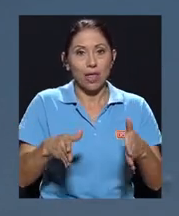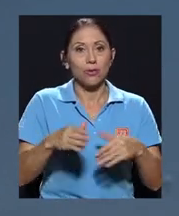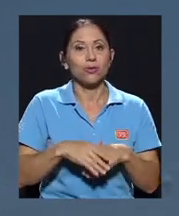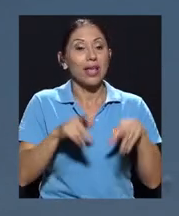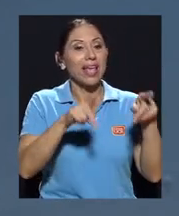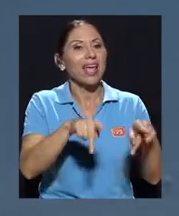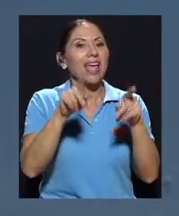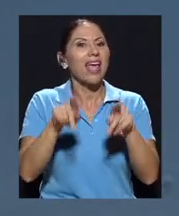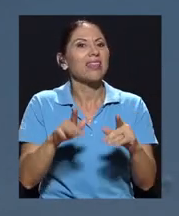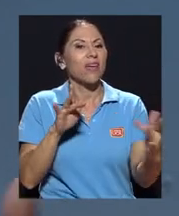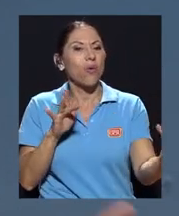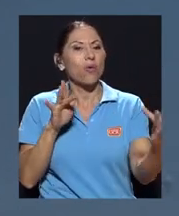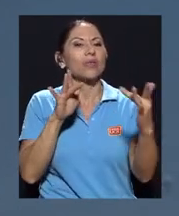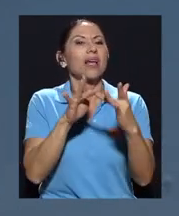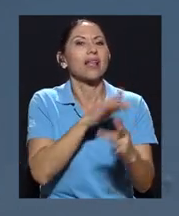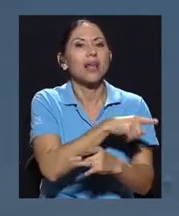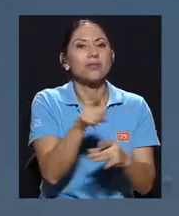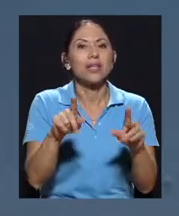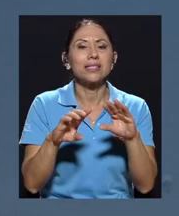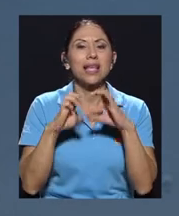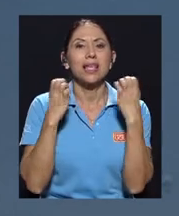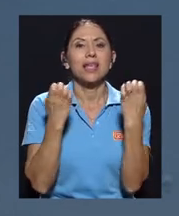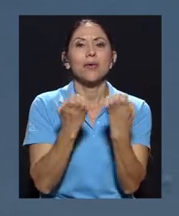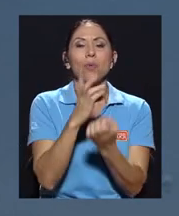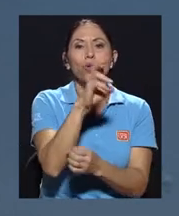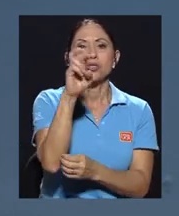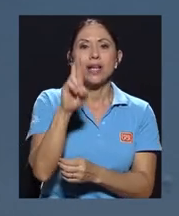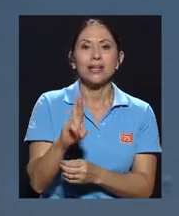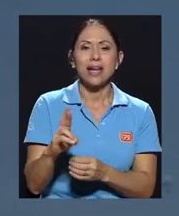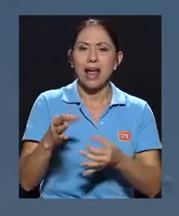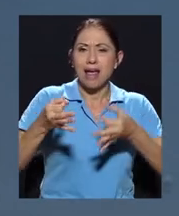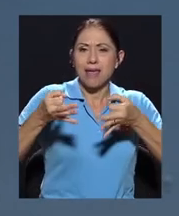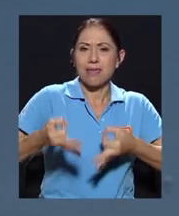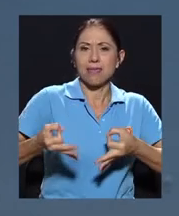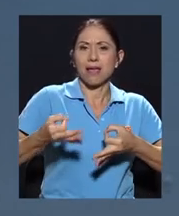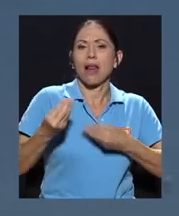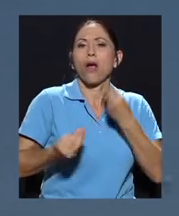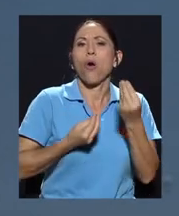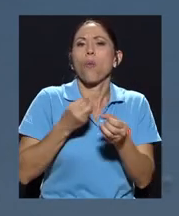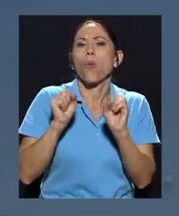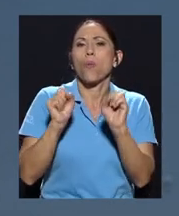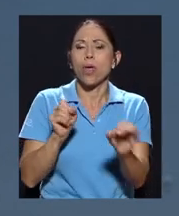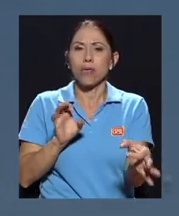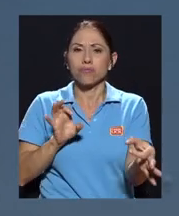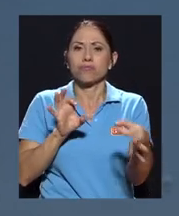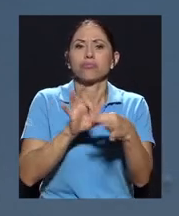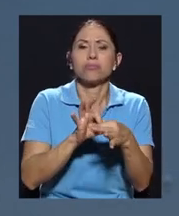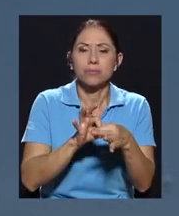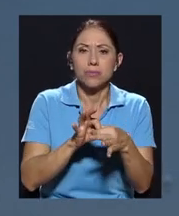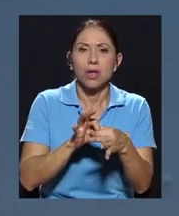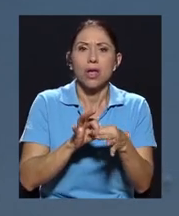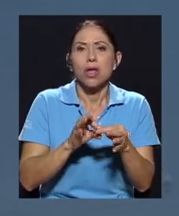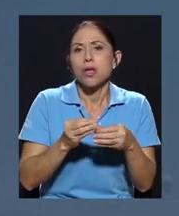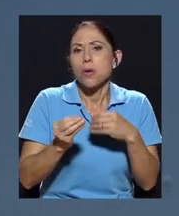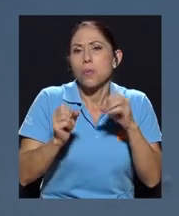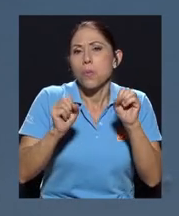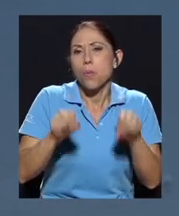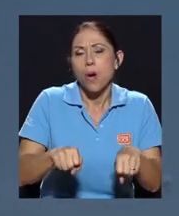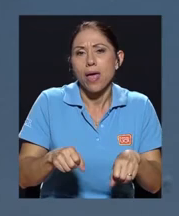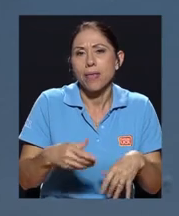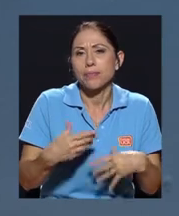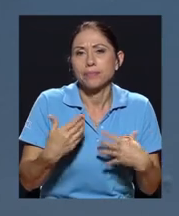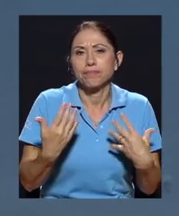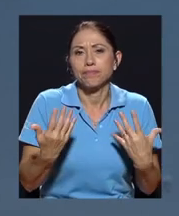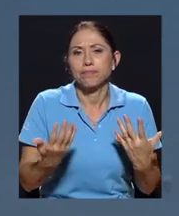todo el equipo de Costa Rica Íntegra? ¿Cómo se puede ser parte de este movimiento? Y, por supuesto, ¿cómo de algún modo podríamos